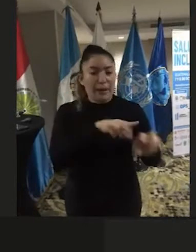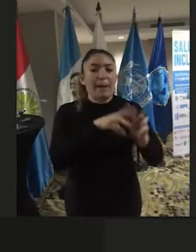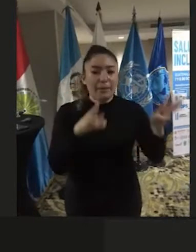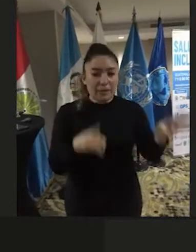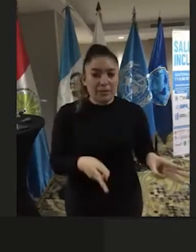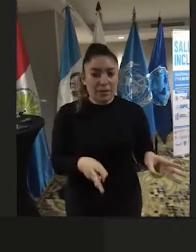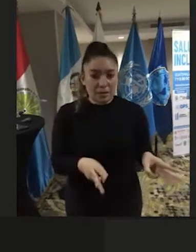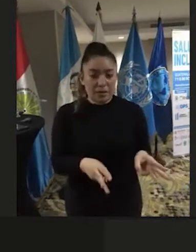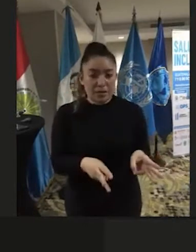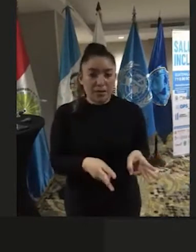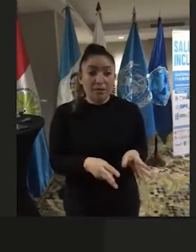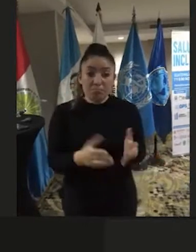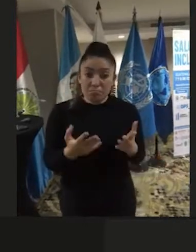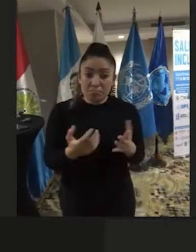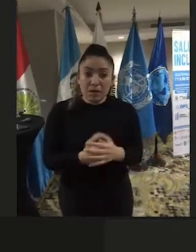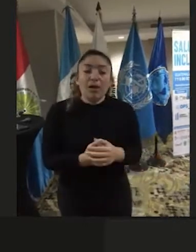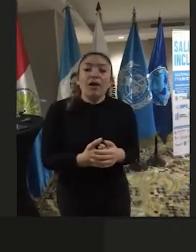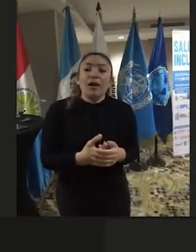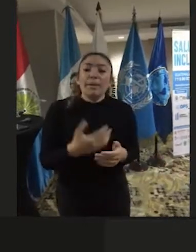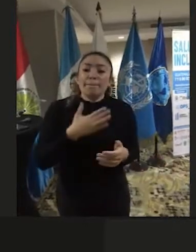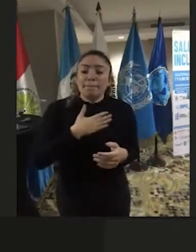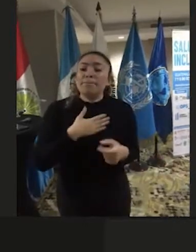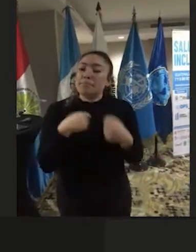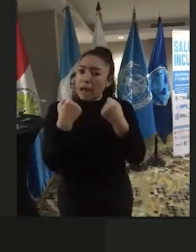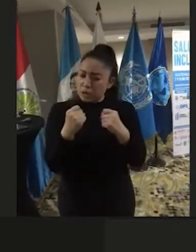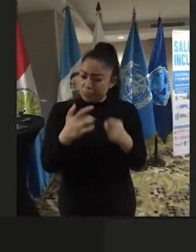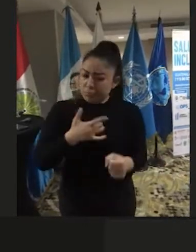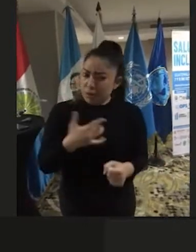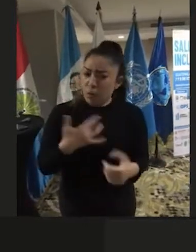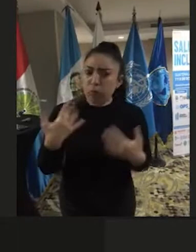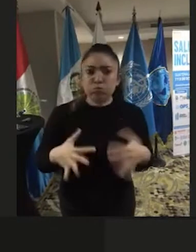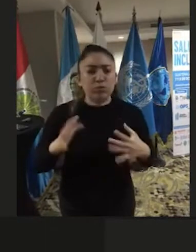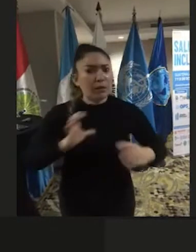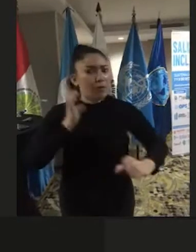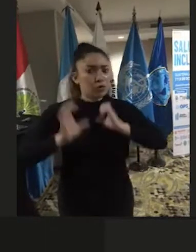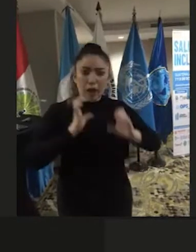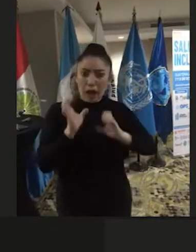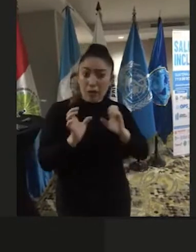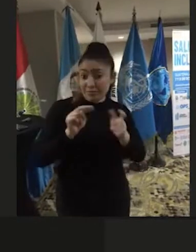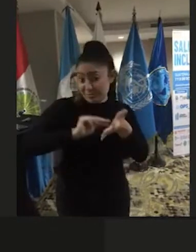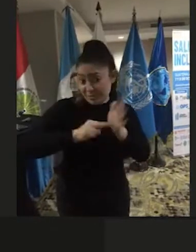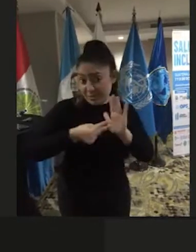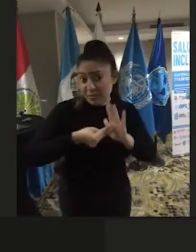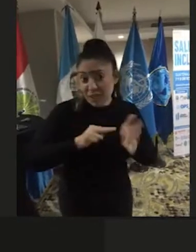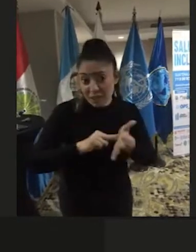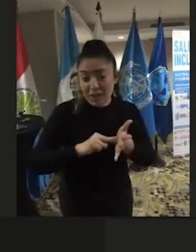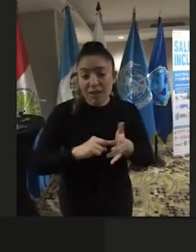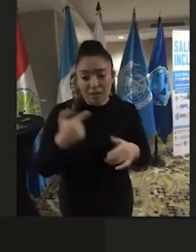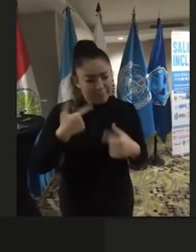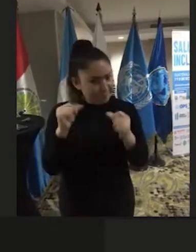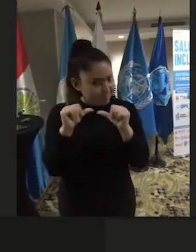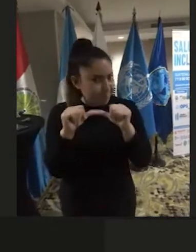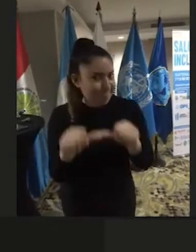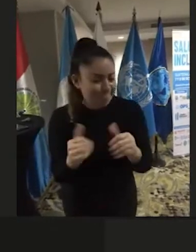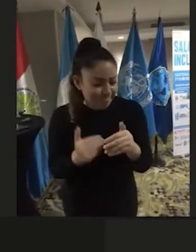me hizo sentir muy emocionado porque significa que seguimos